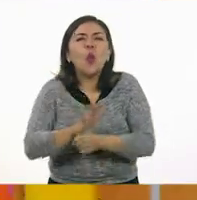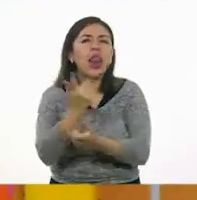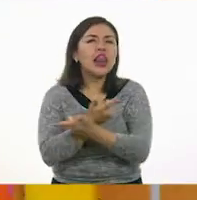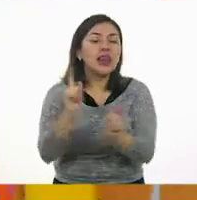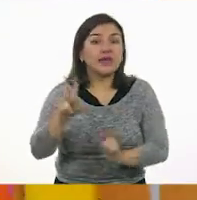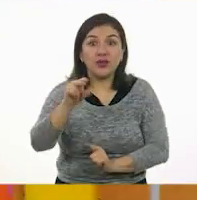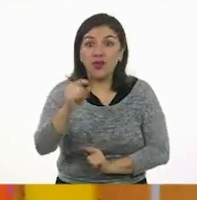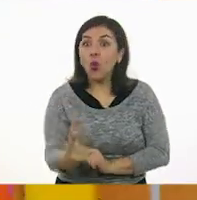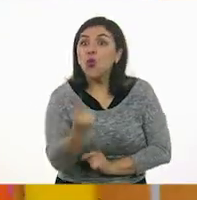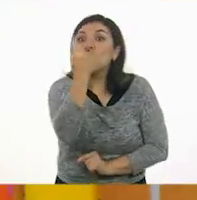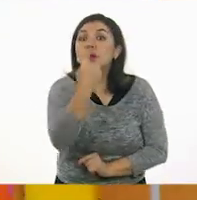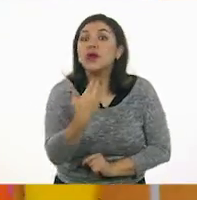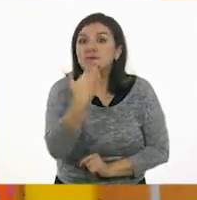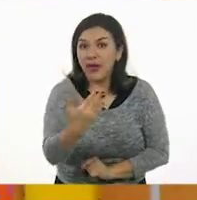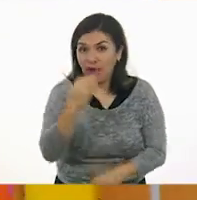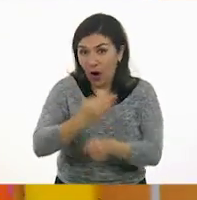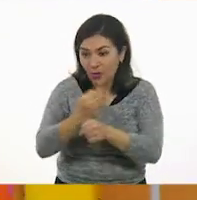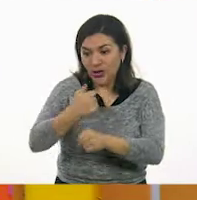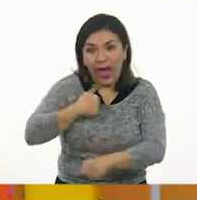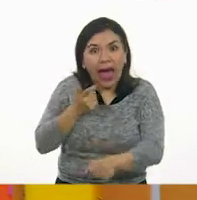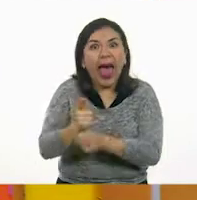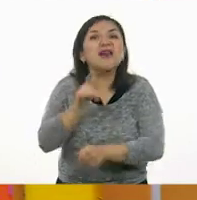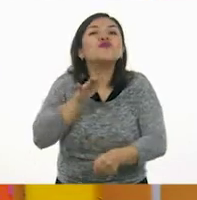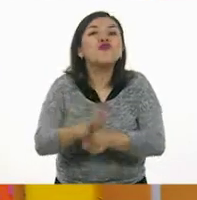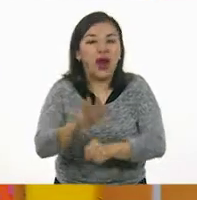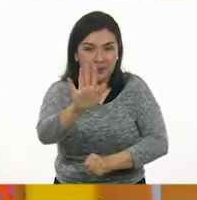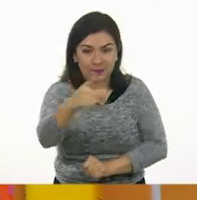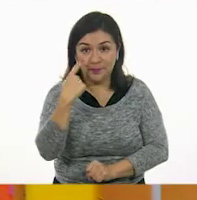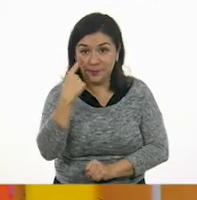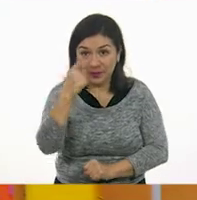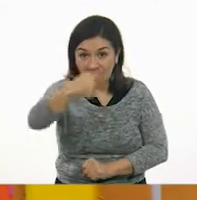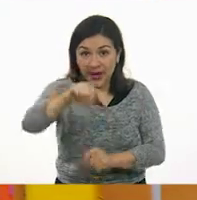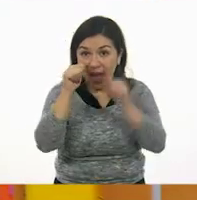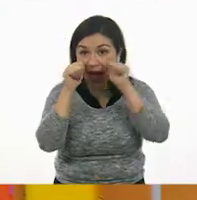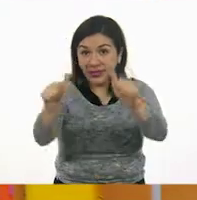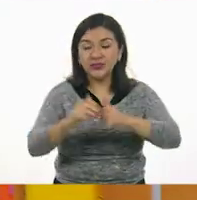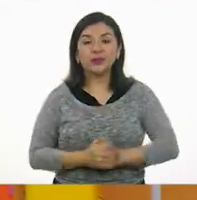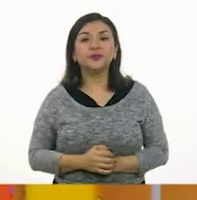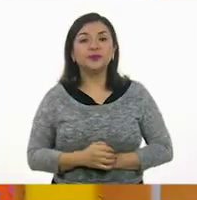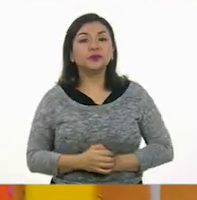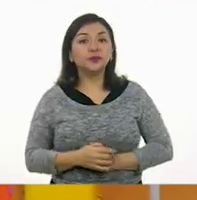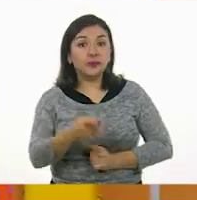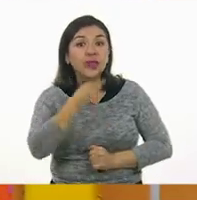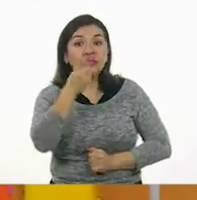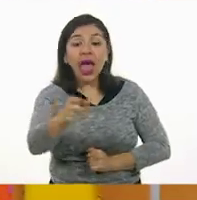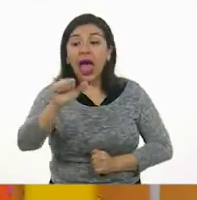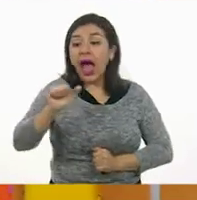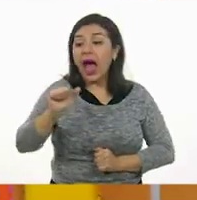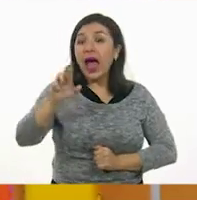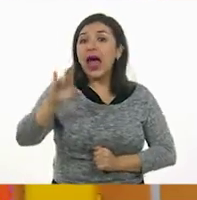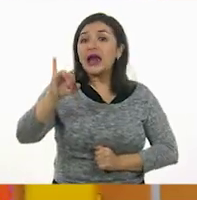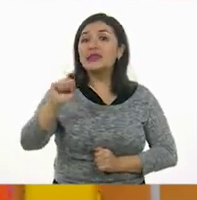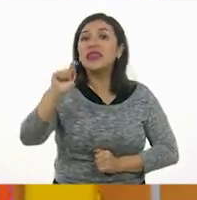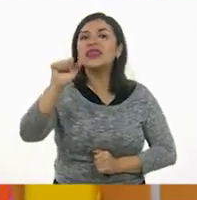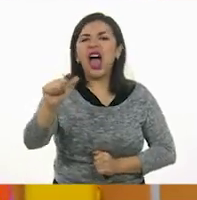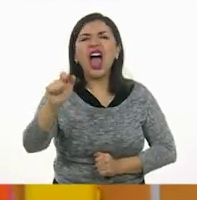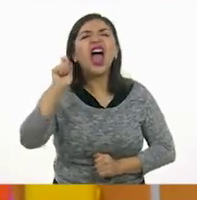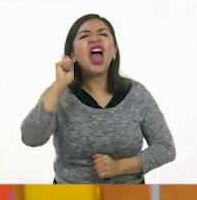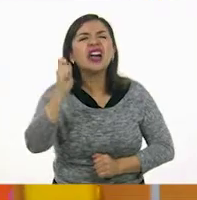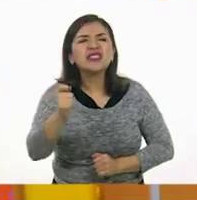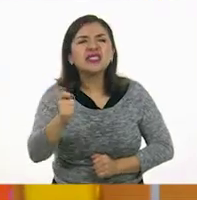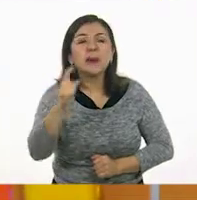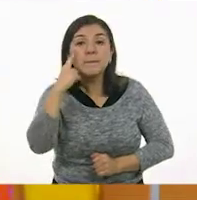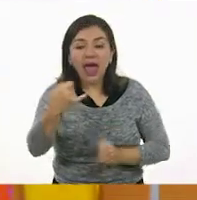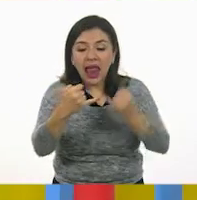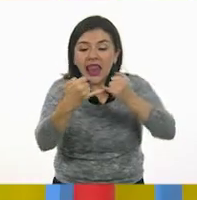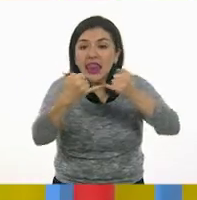Solamente hay una y vamos a descubrirla. Muy bien. Fíjense, niñas y niños. Quedamos que las aristas son estas